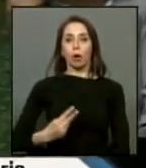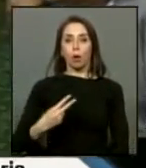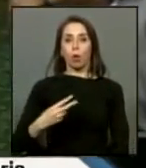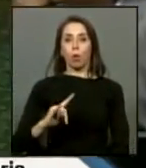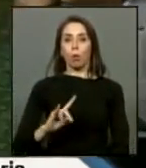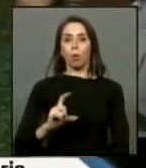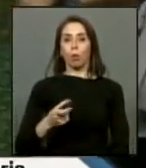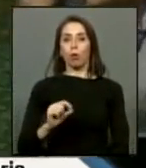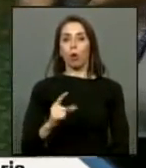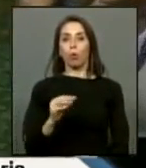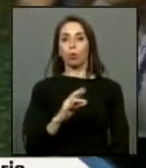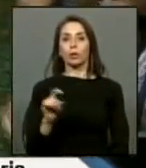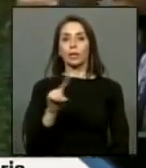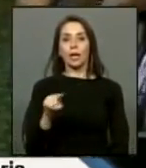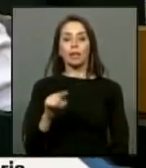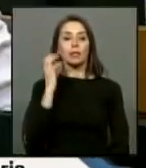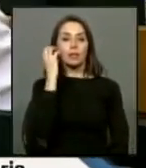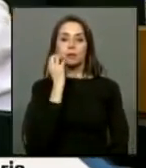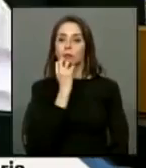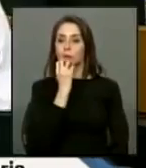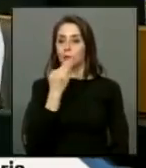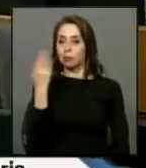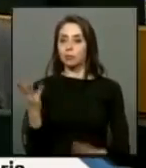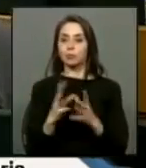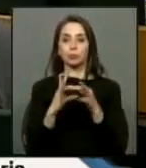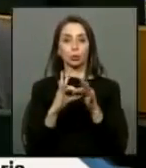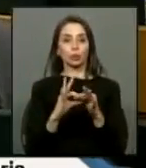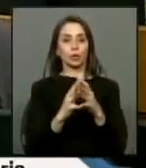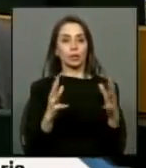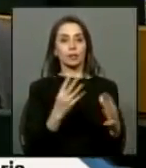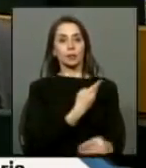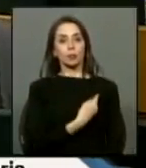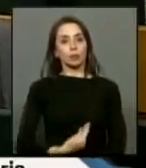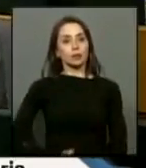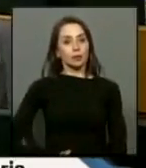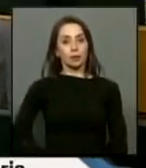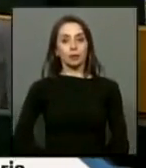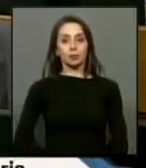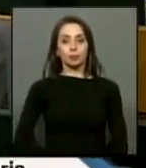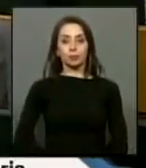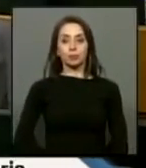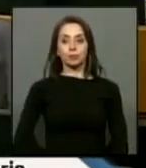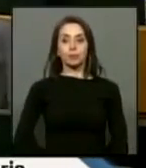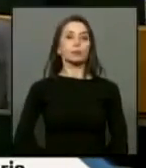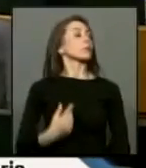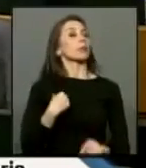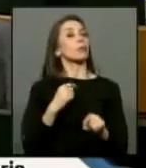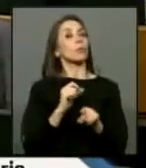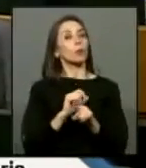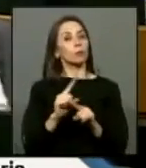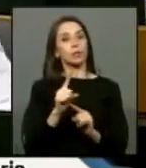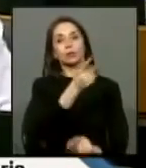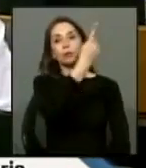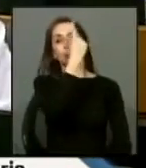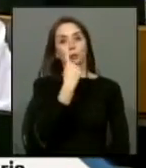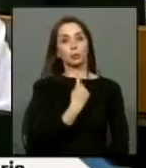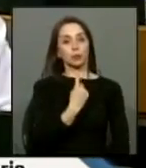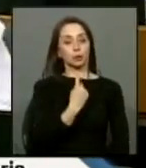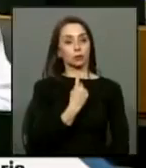muchas gracias señor presidente mire quiero partir haciéndome una pregunta